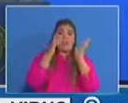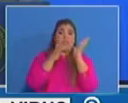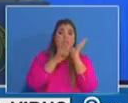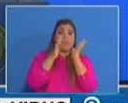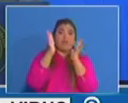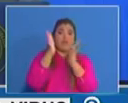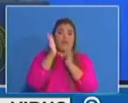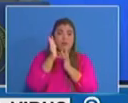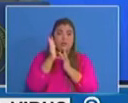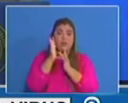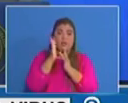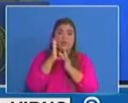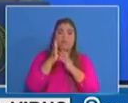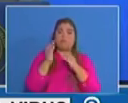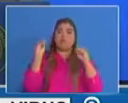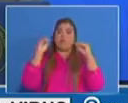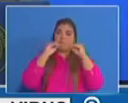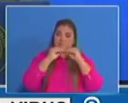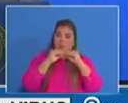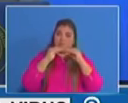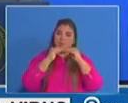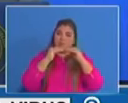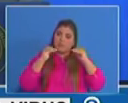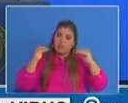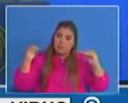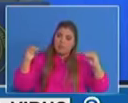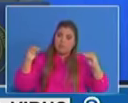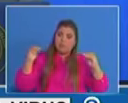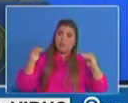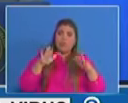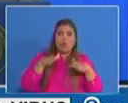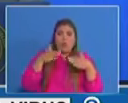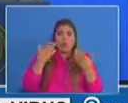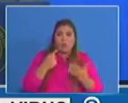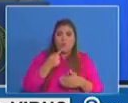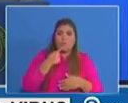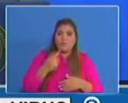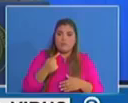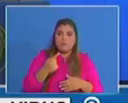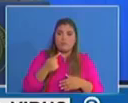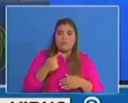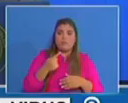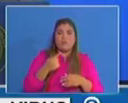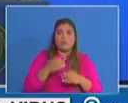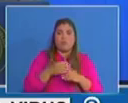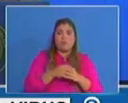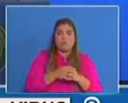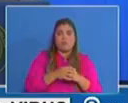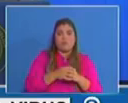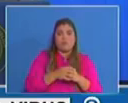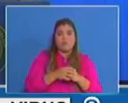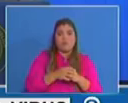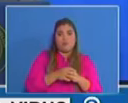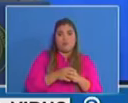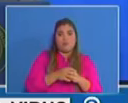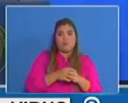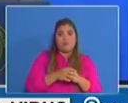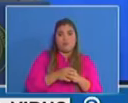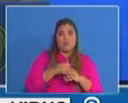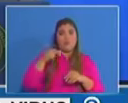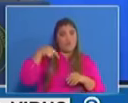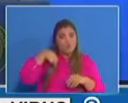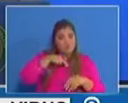un poco más estable, que es como lo que llamamos como un comportamiento como de meseta que coincide con lo que venimos